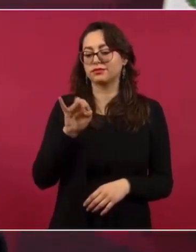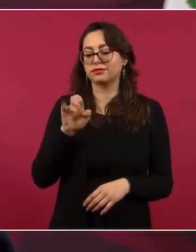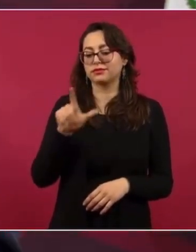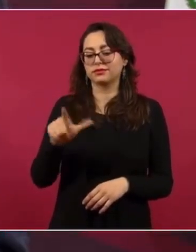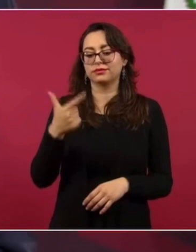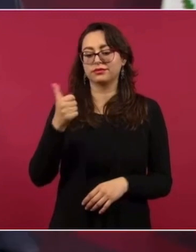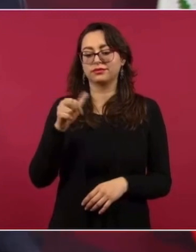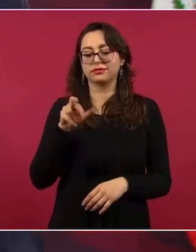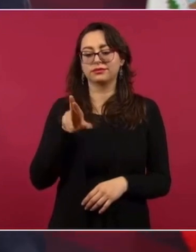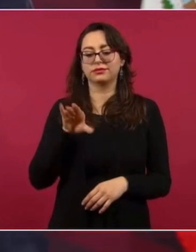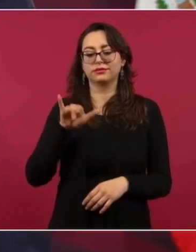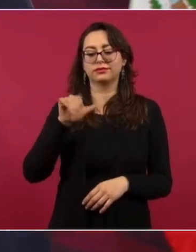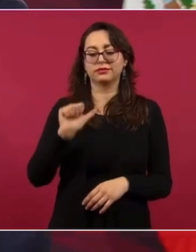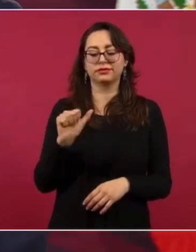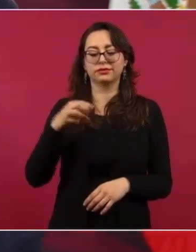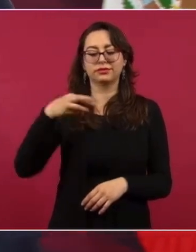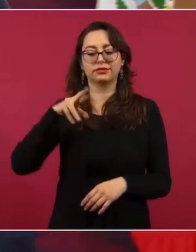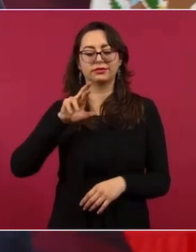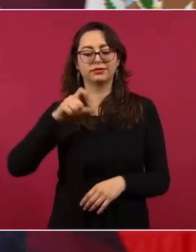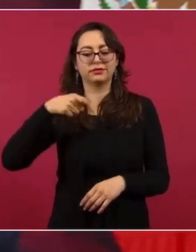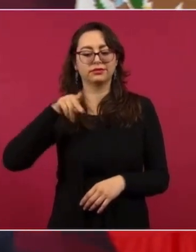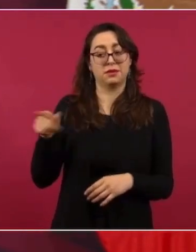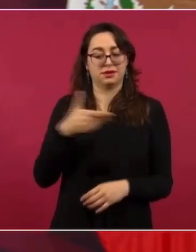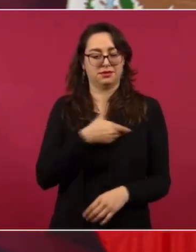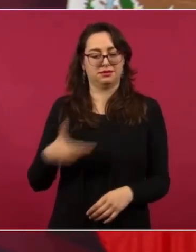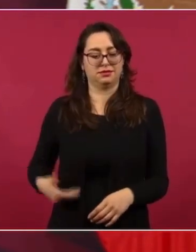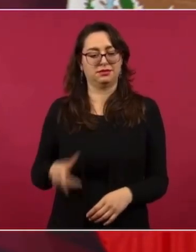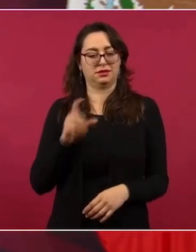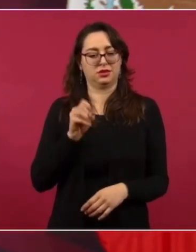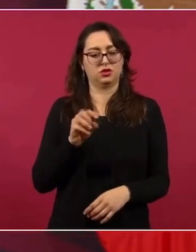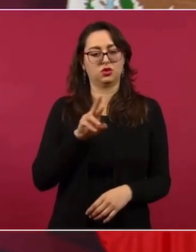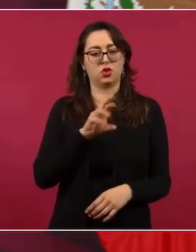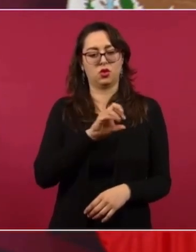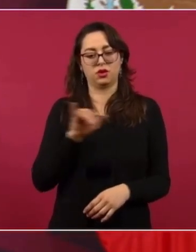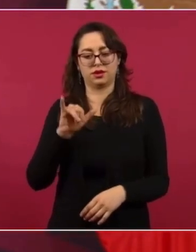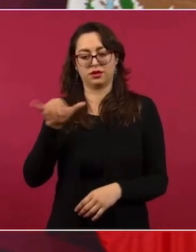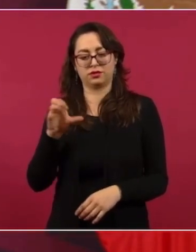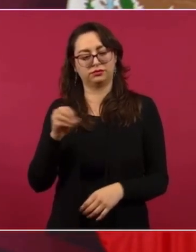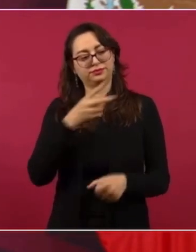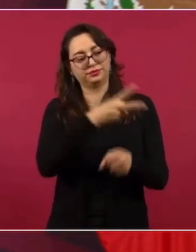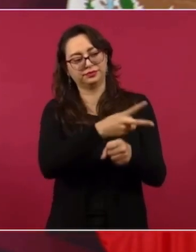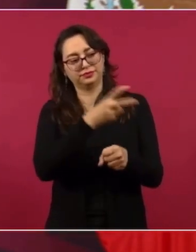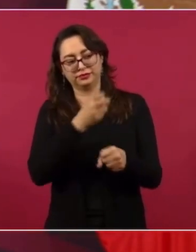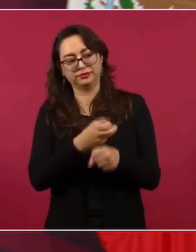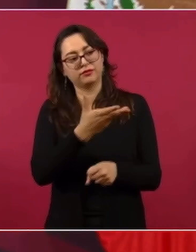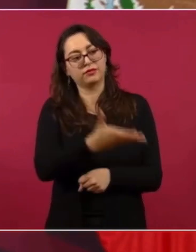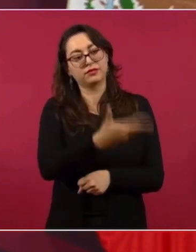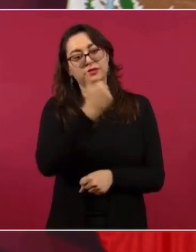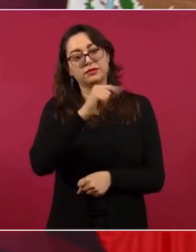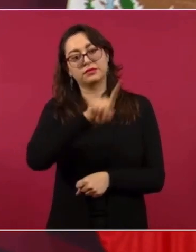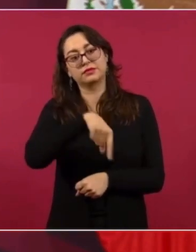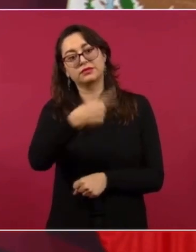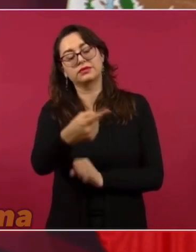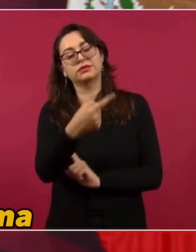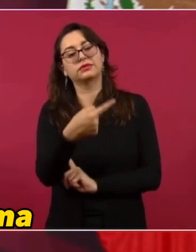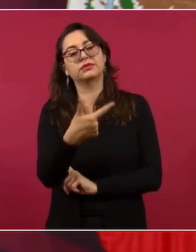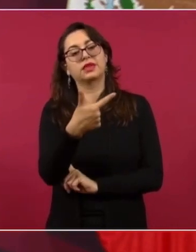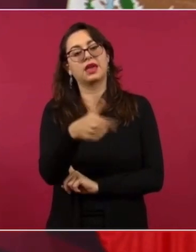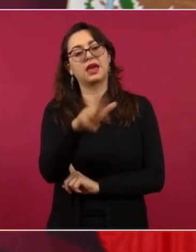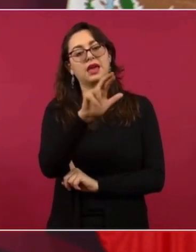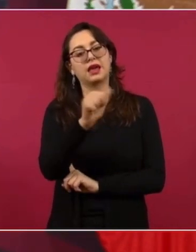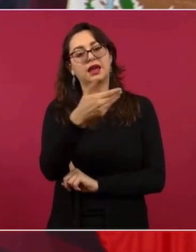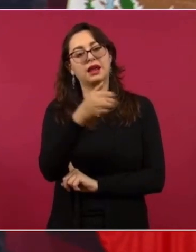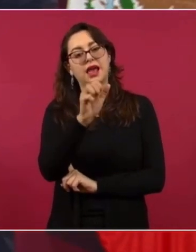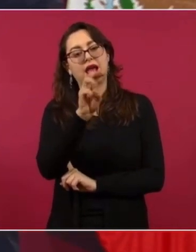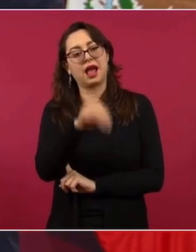a él y a Graham Greene, a ir a Estados Unidos el día de la firma